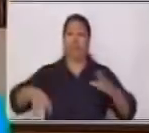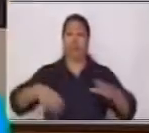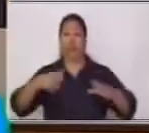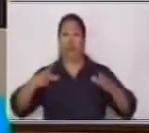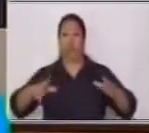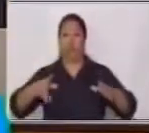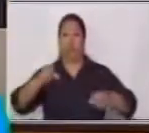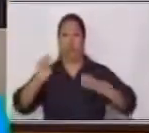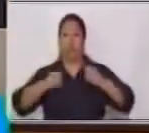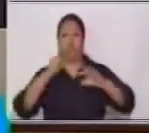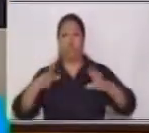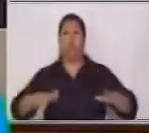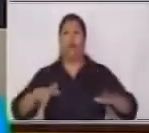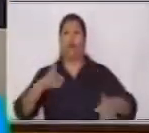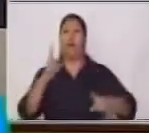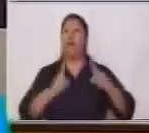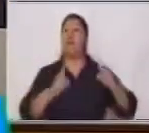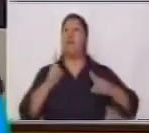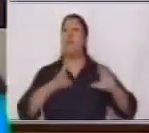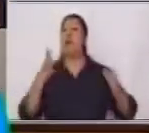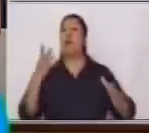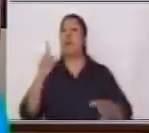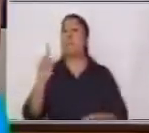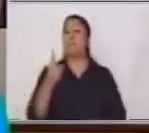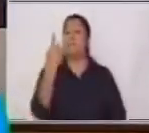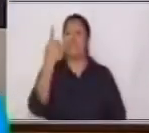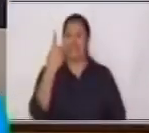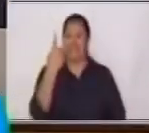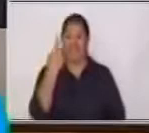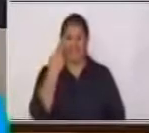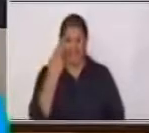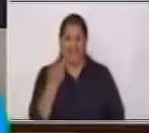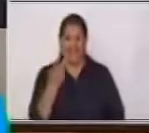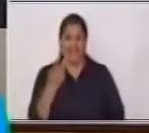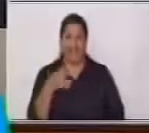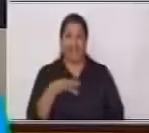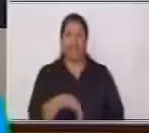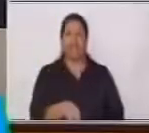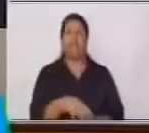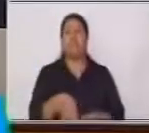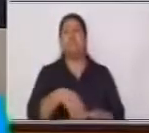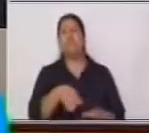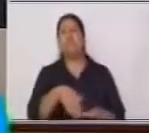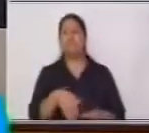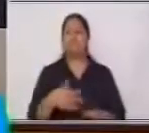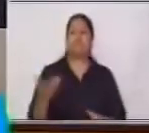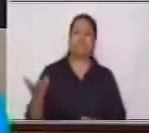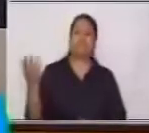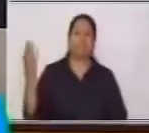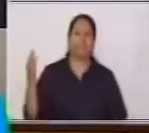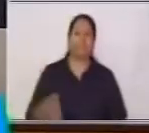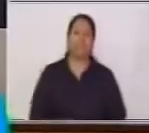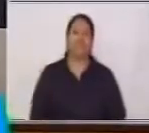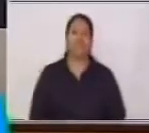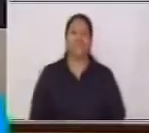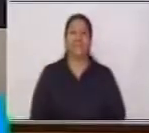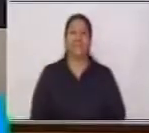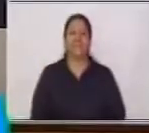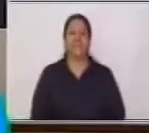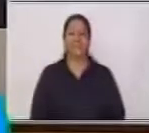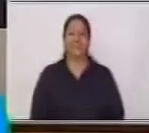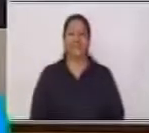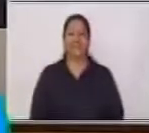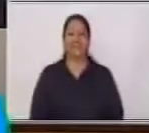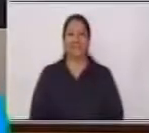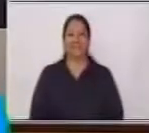Cuál será la adivinanza Que sale primero Vamos a ver Y yo voy a buscar una adivinanza Vamos